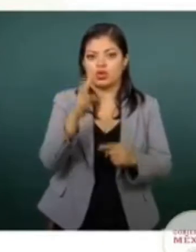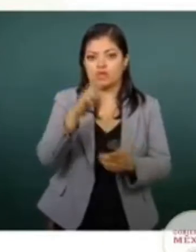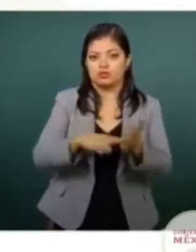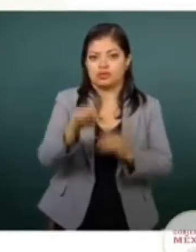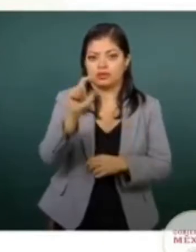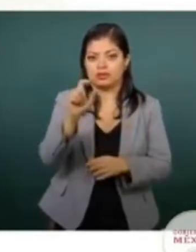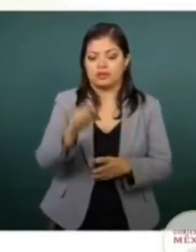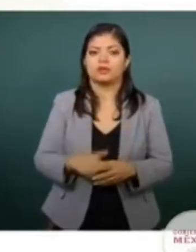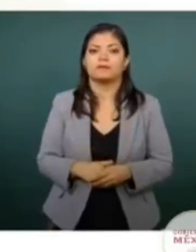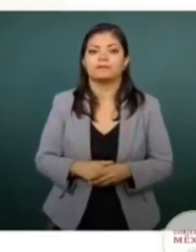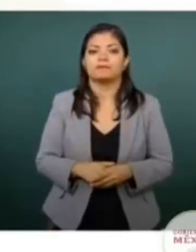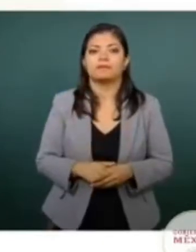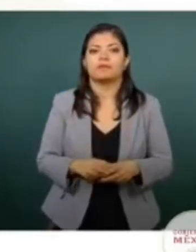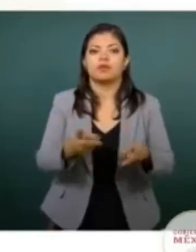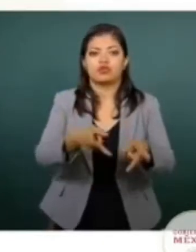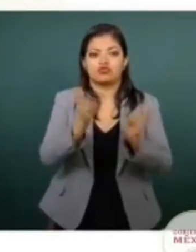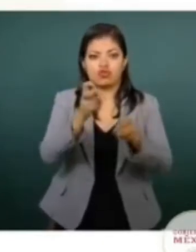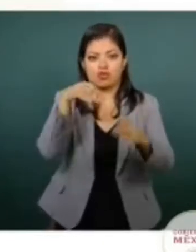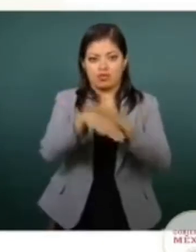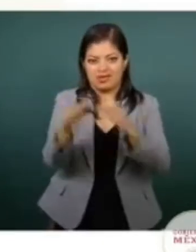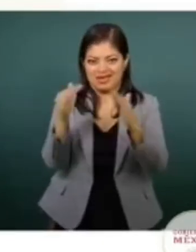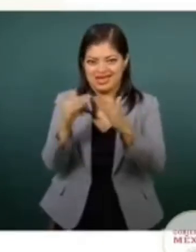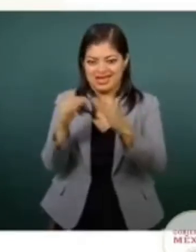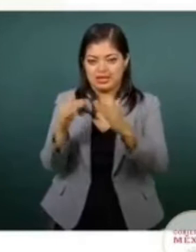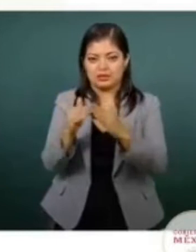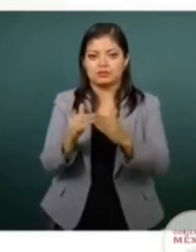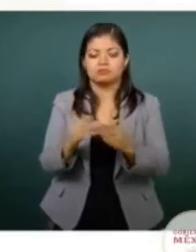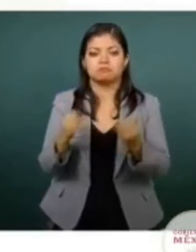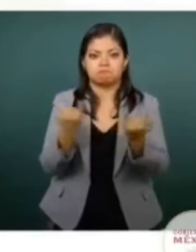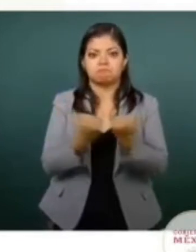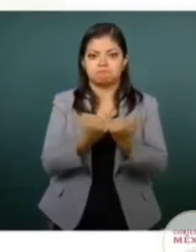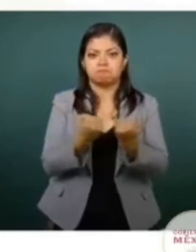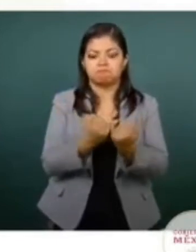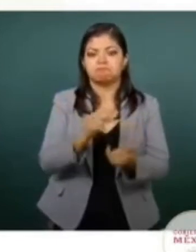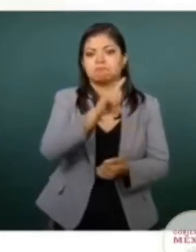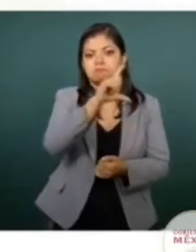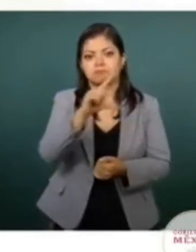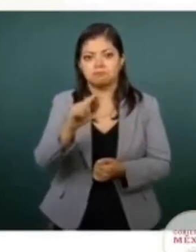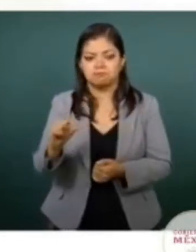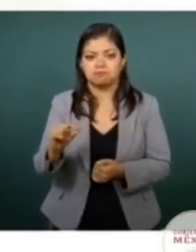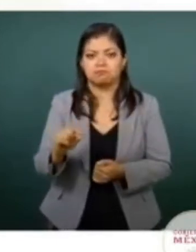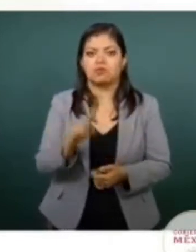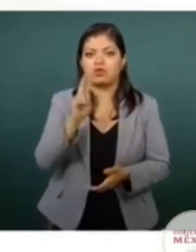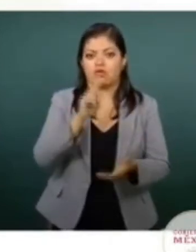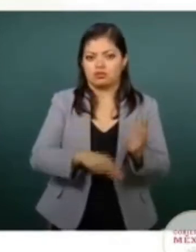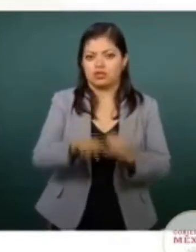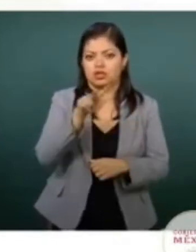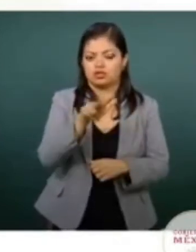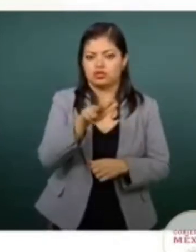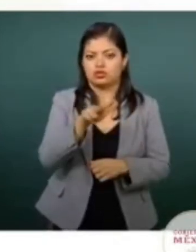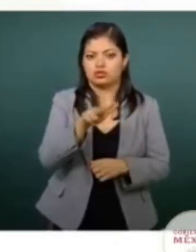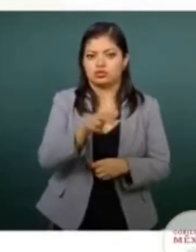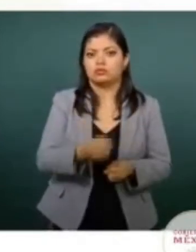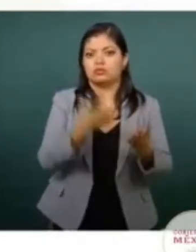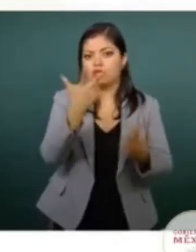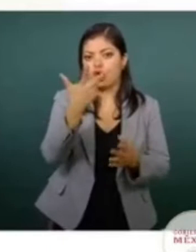En el robo a casa habitación, con la misma tendencia hacia la baja, 2018, más de